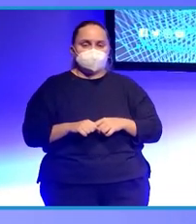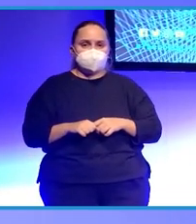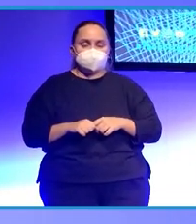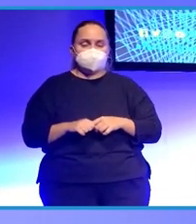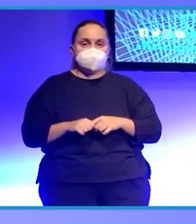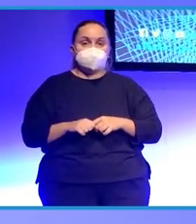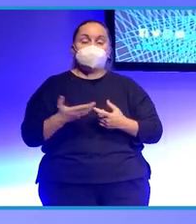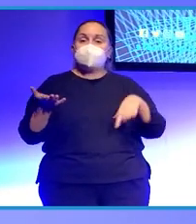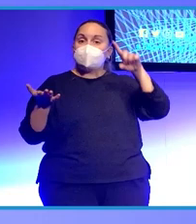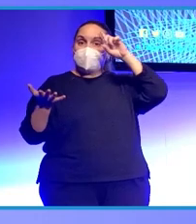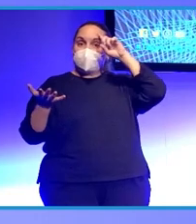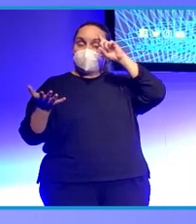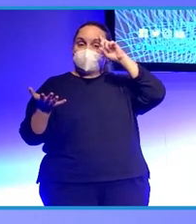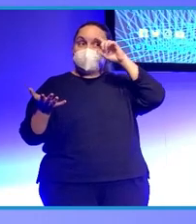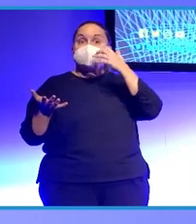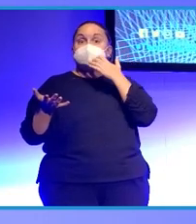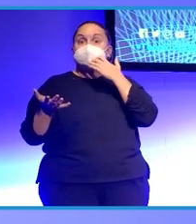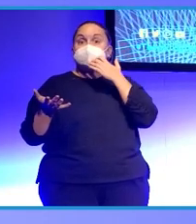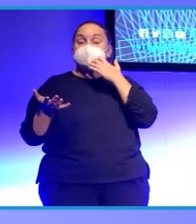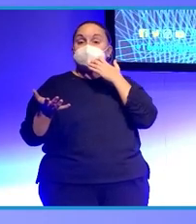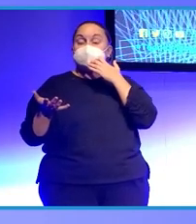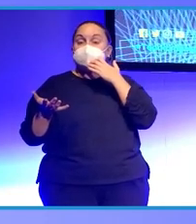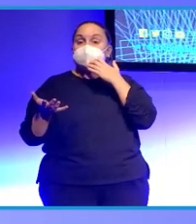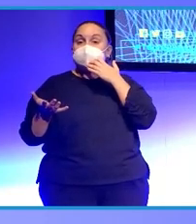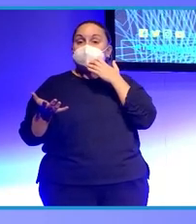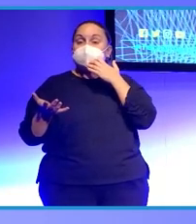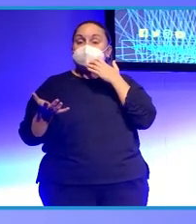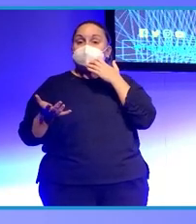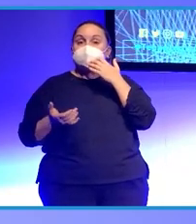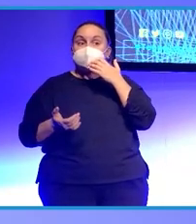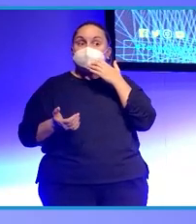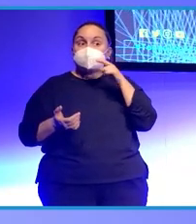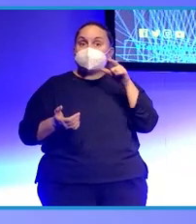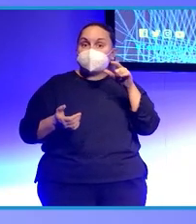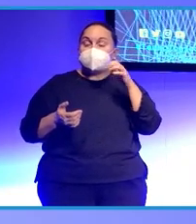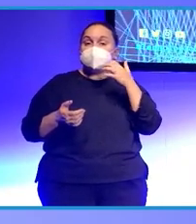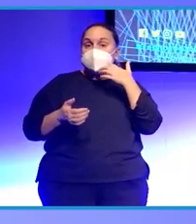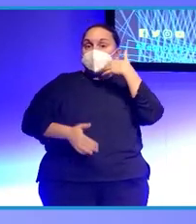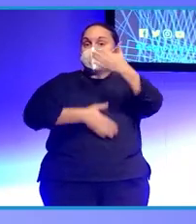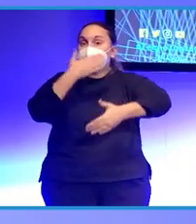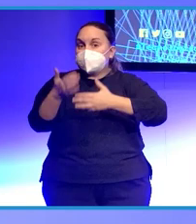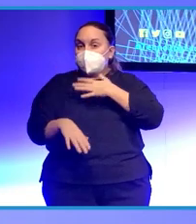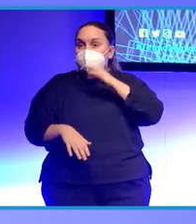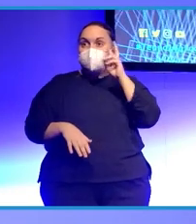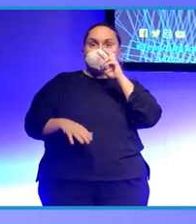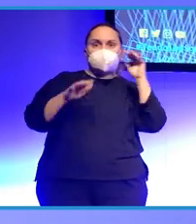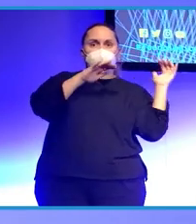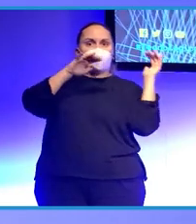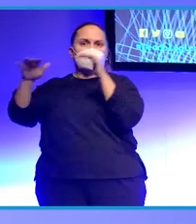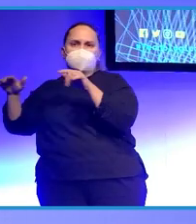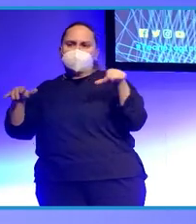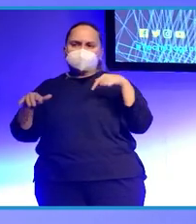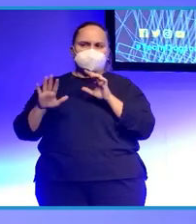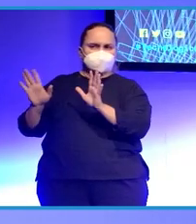y no sé si a lo mejor se hubiera echado para atrás un poco al ver que todo el mundo entraba en eso porque a le gustaba